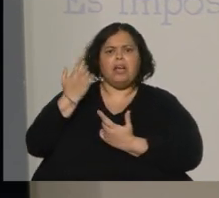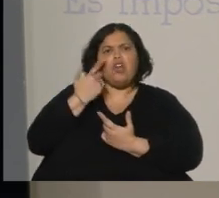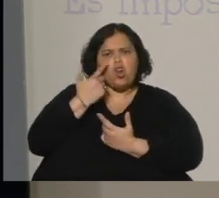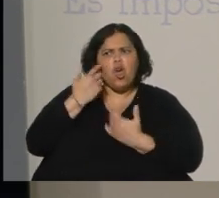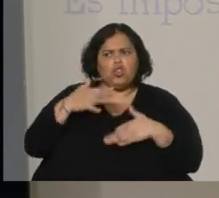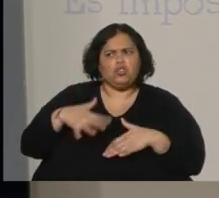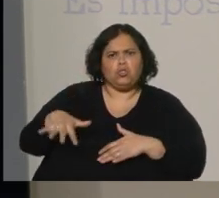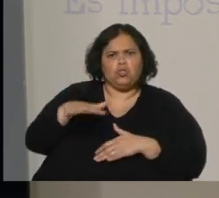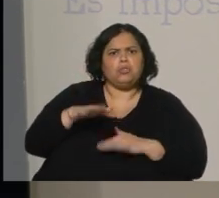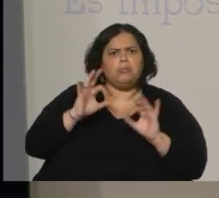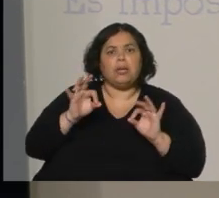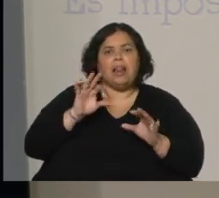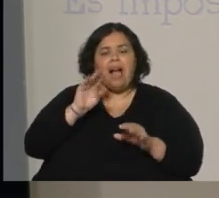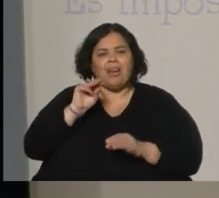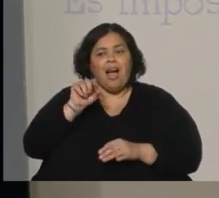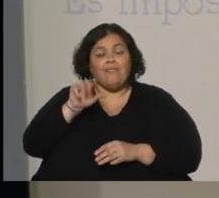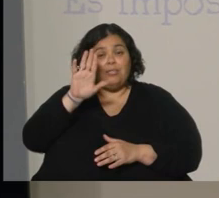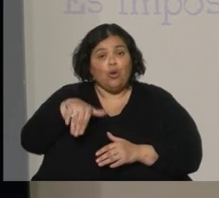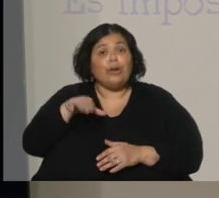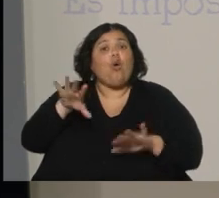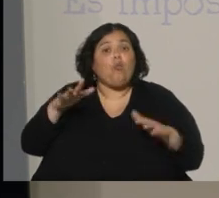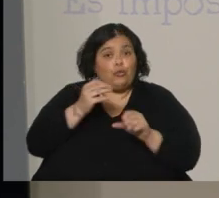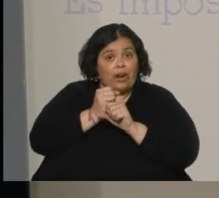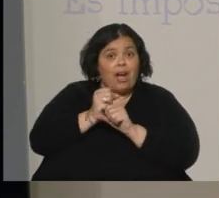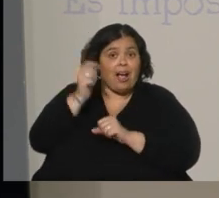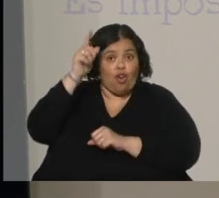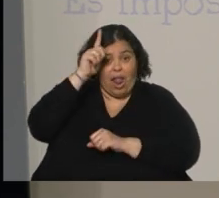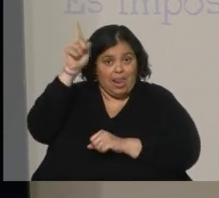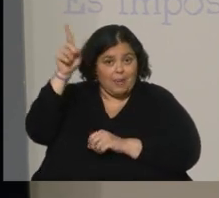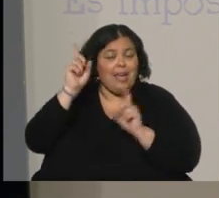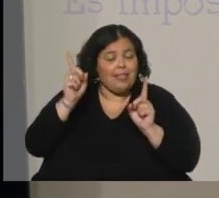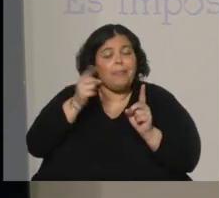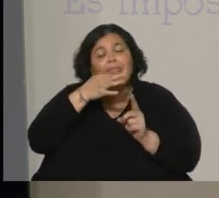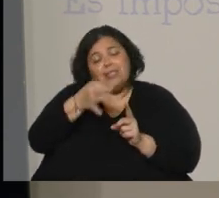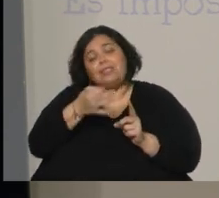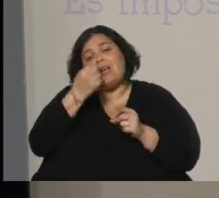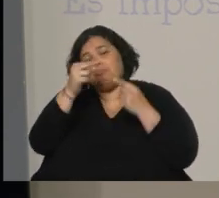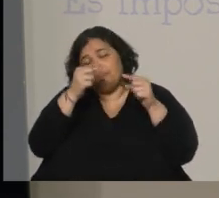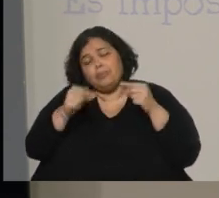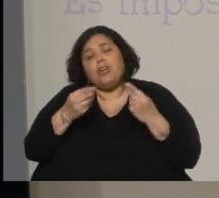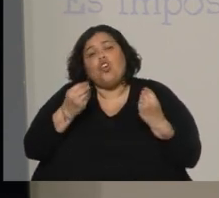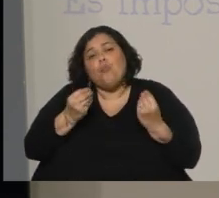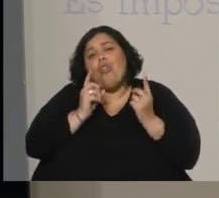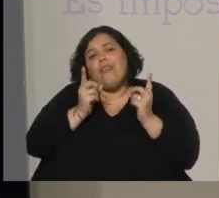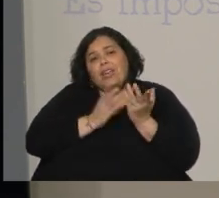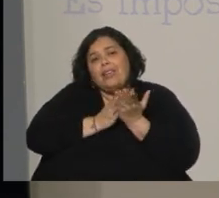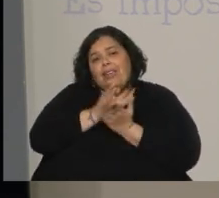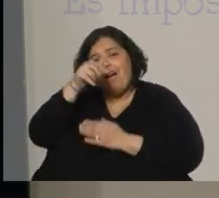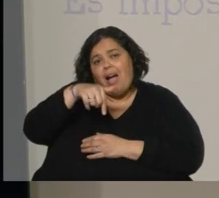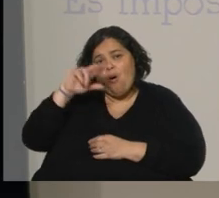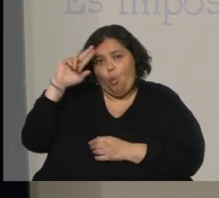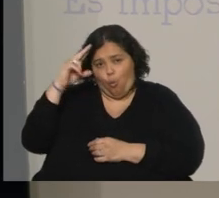territorio, hablaba justamente de cómo trabajan con Alemania y las puntualizaciones que hace sobre por dónde tenía que ir nuestro país para